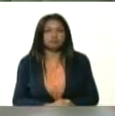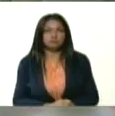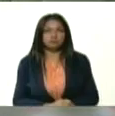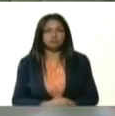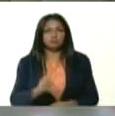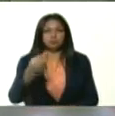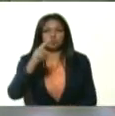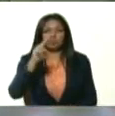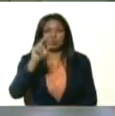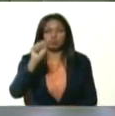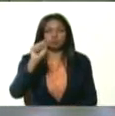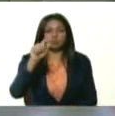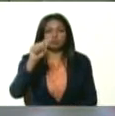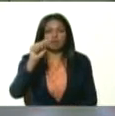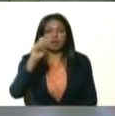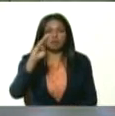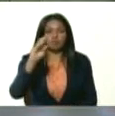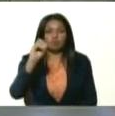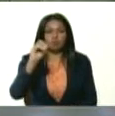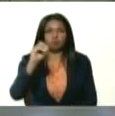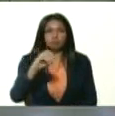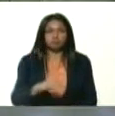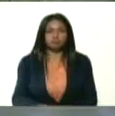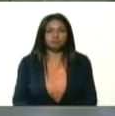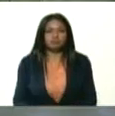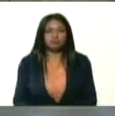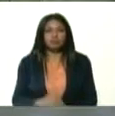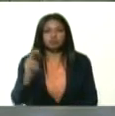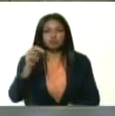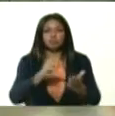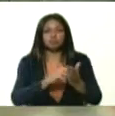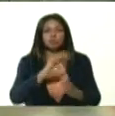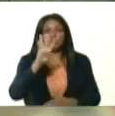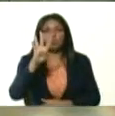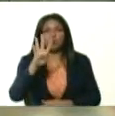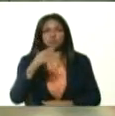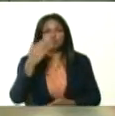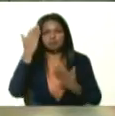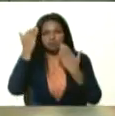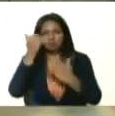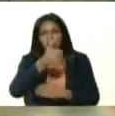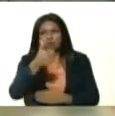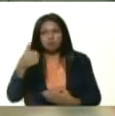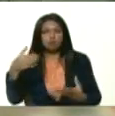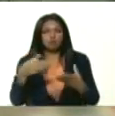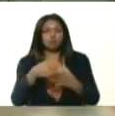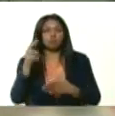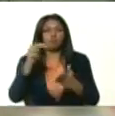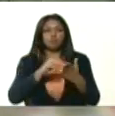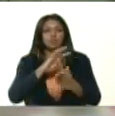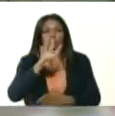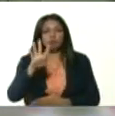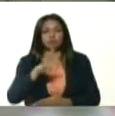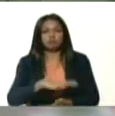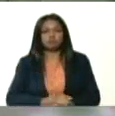Gustavo Manuel Flores Palacio, promoción 2004. Mi saludo a toda la promoción 2004.